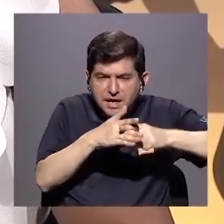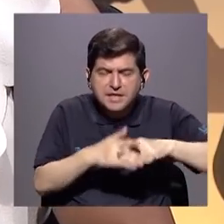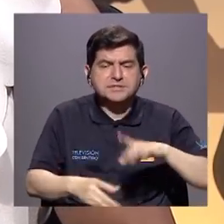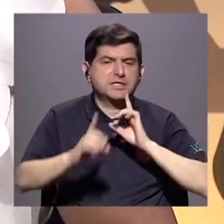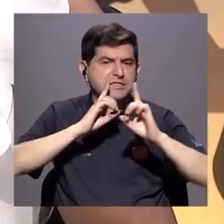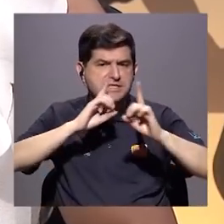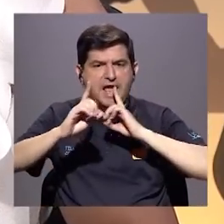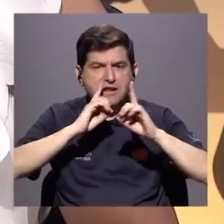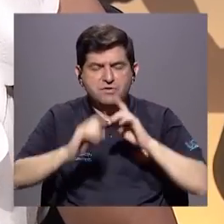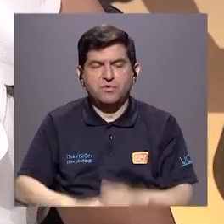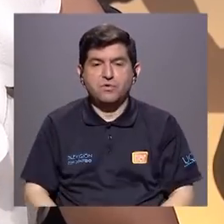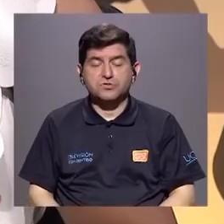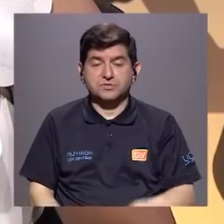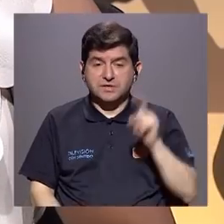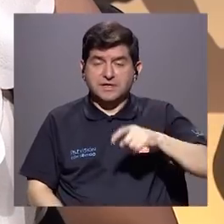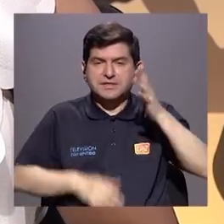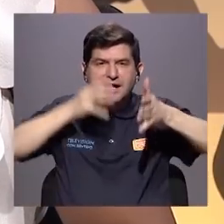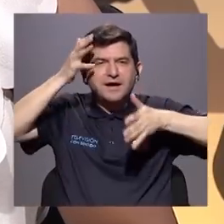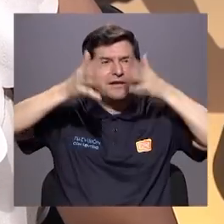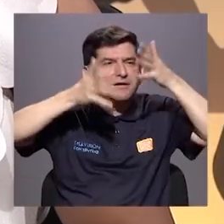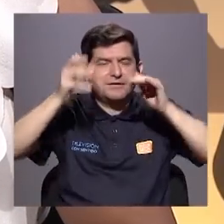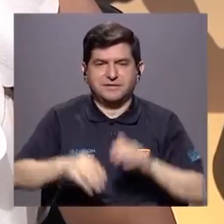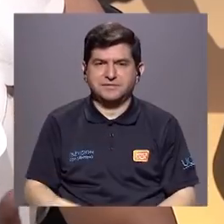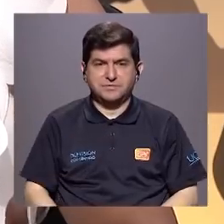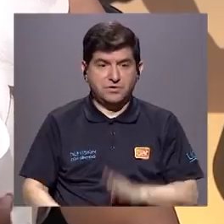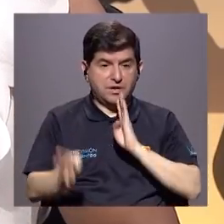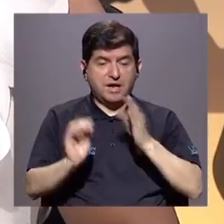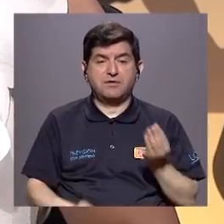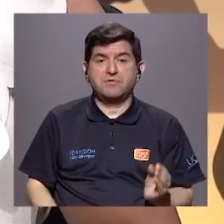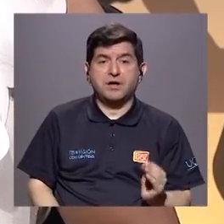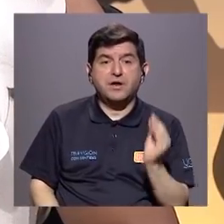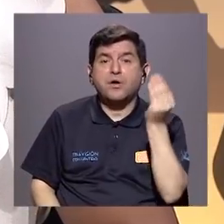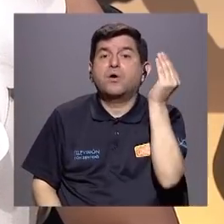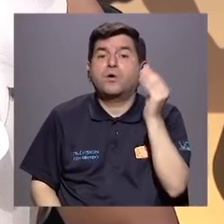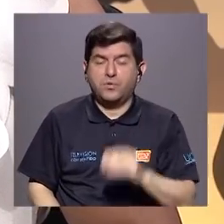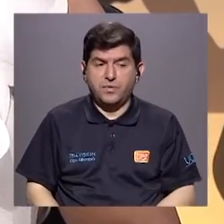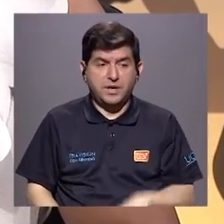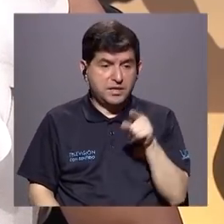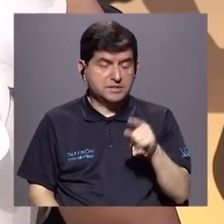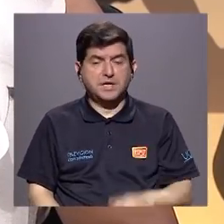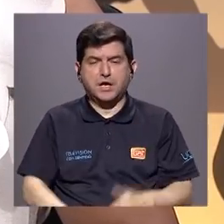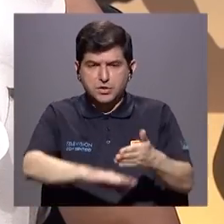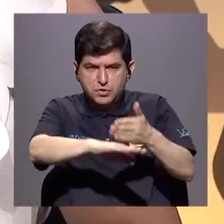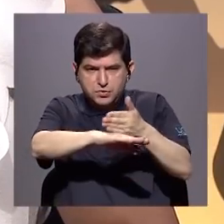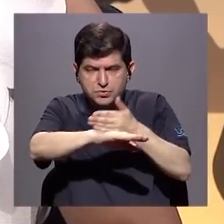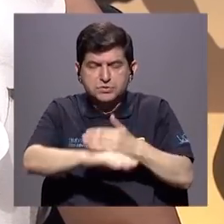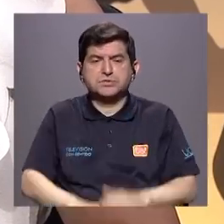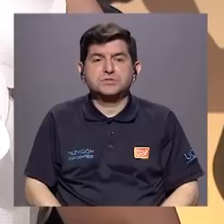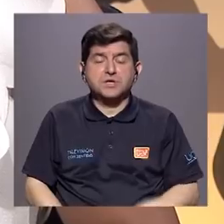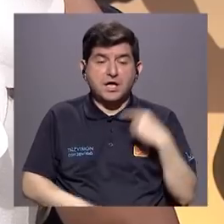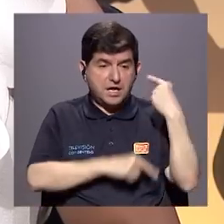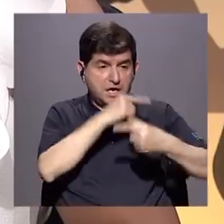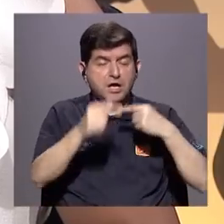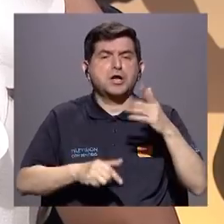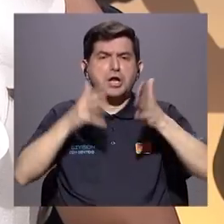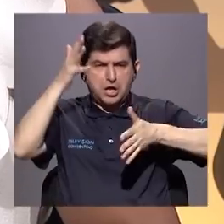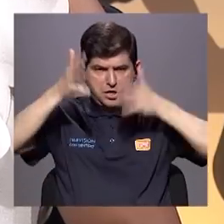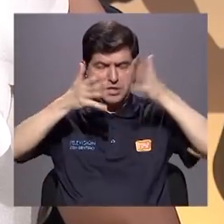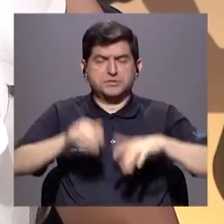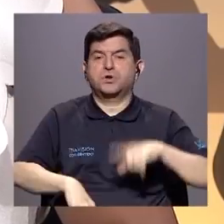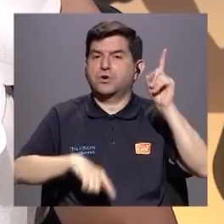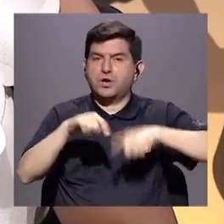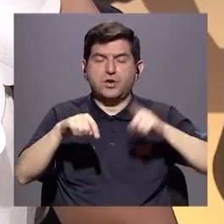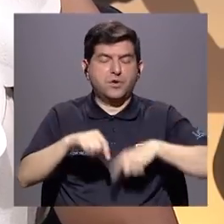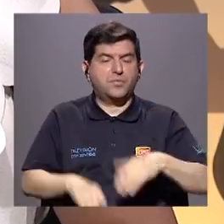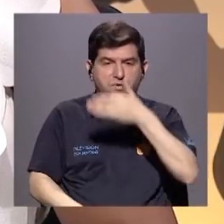tenemos los diálogos, tenemos que ser creativos. Estamos hablando de menores de edad que están en crecimiento y que son generaciones sumamente creativas